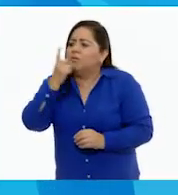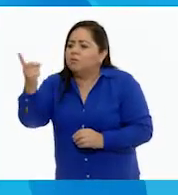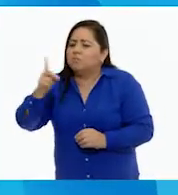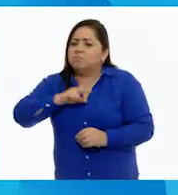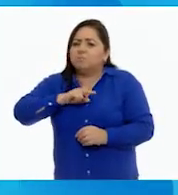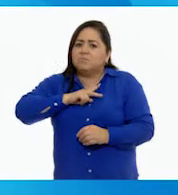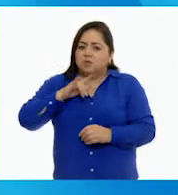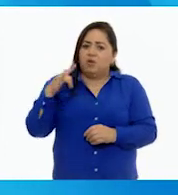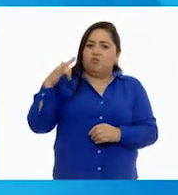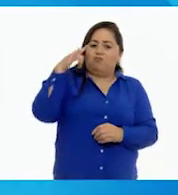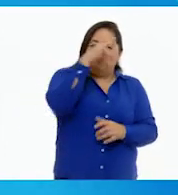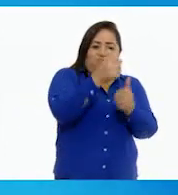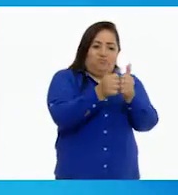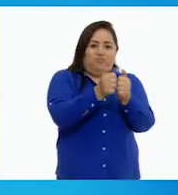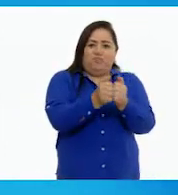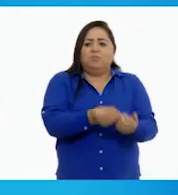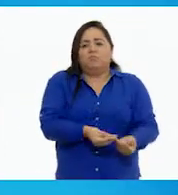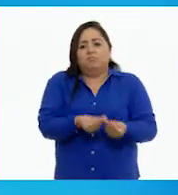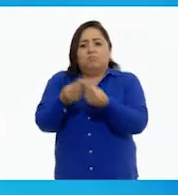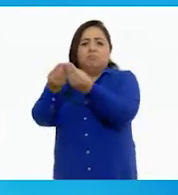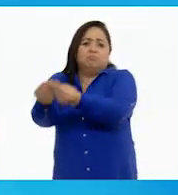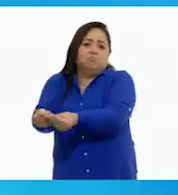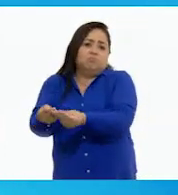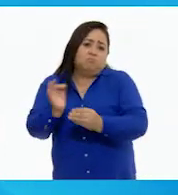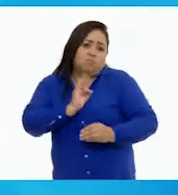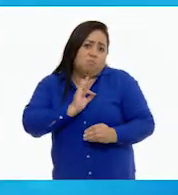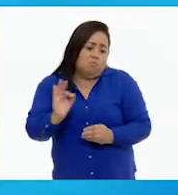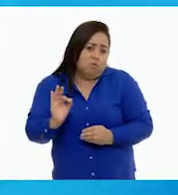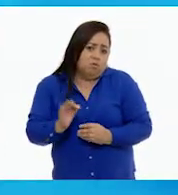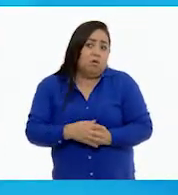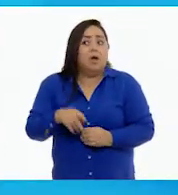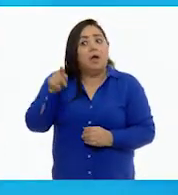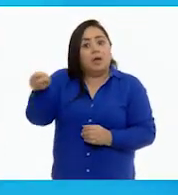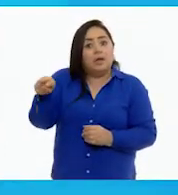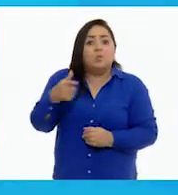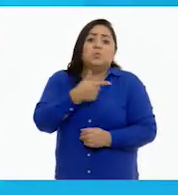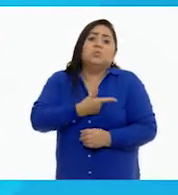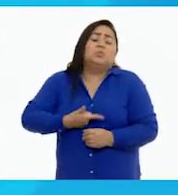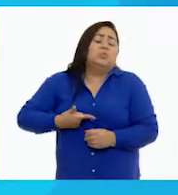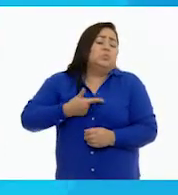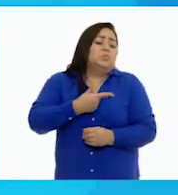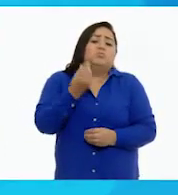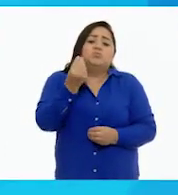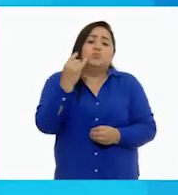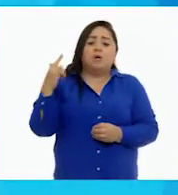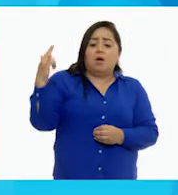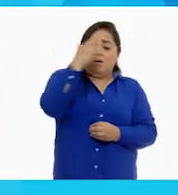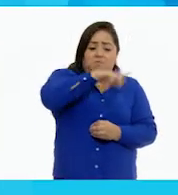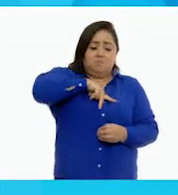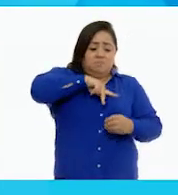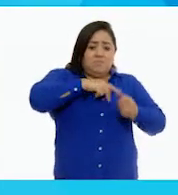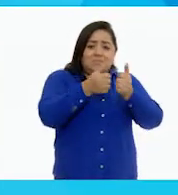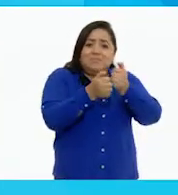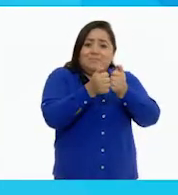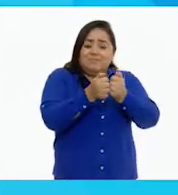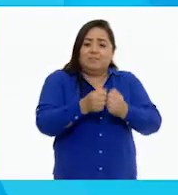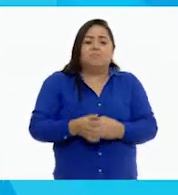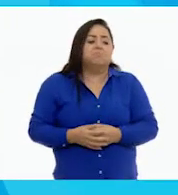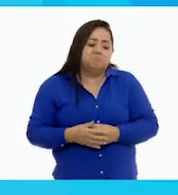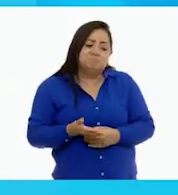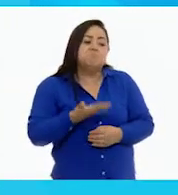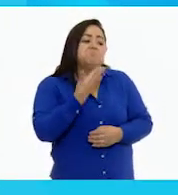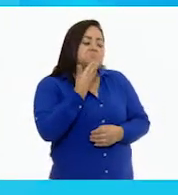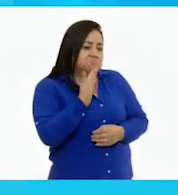avión de control remoto a cambio. A él le gusta mucho ese avión. Muy